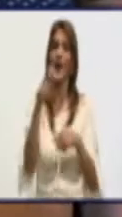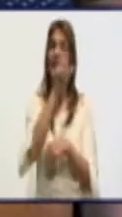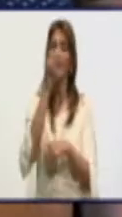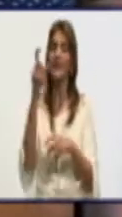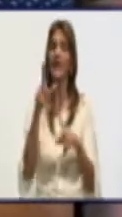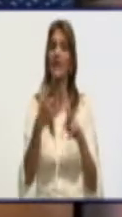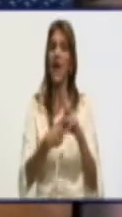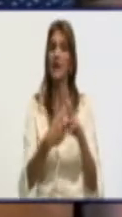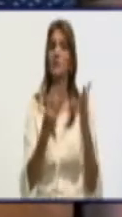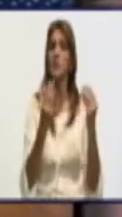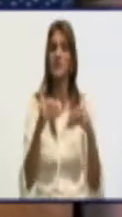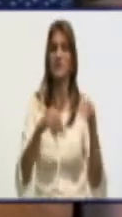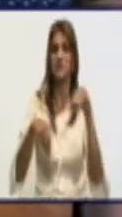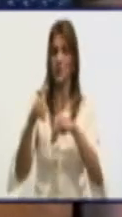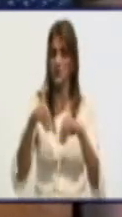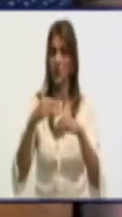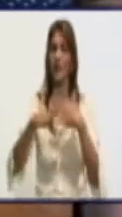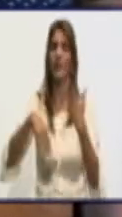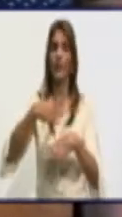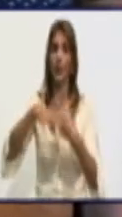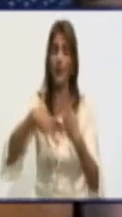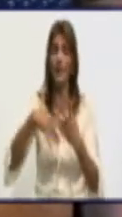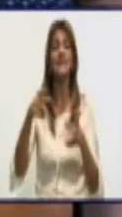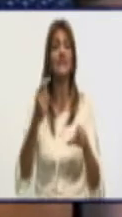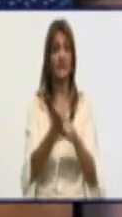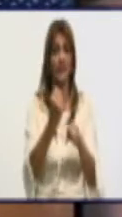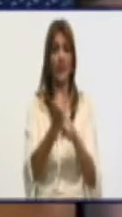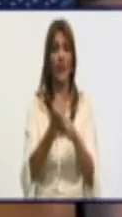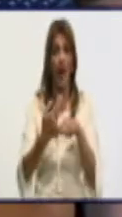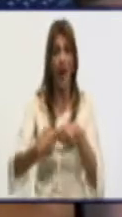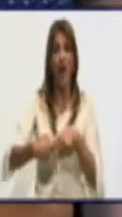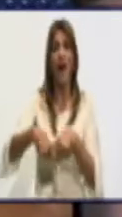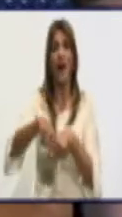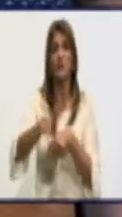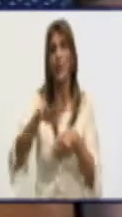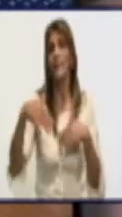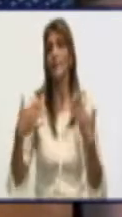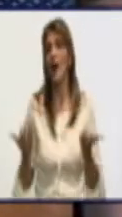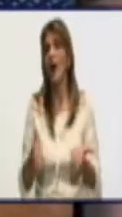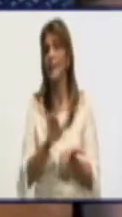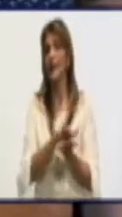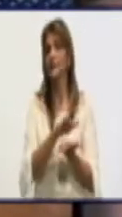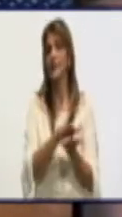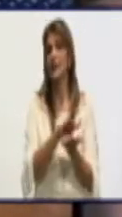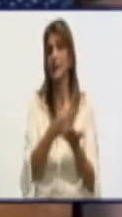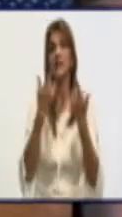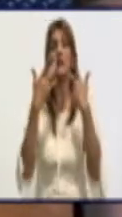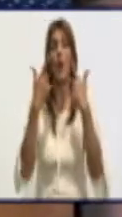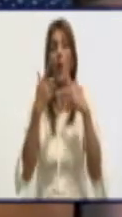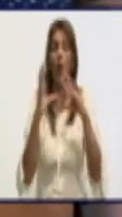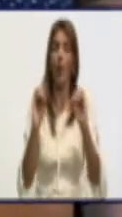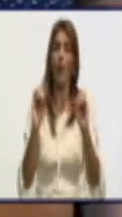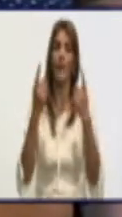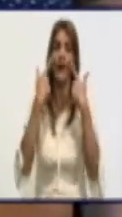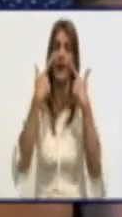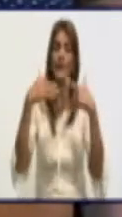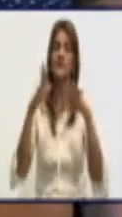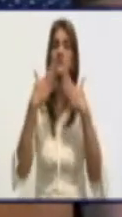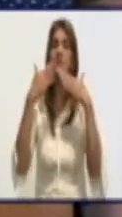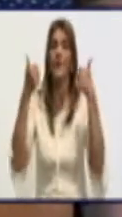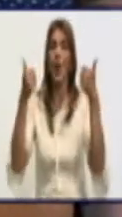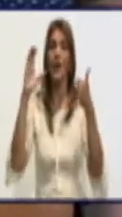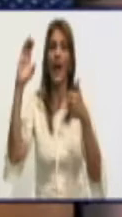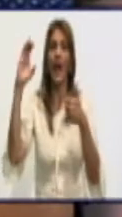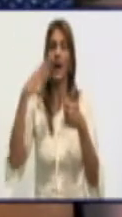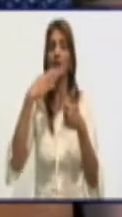ese problema, que la empresa está trabajando en ese sentido, y para ver si mejoramos una vez por todas la calidad del pan,